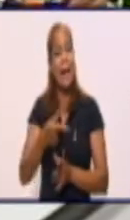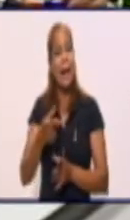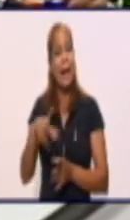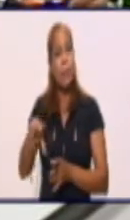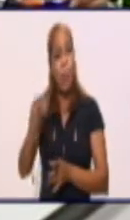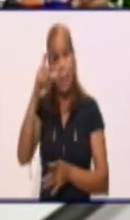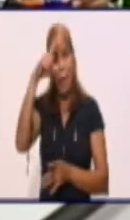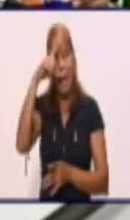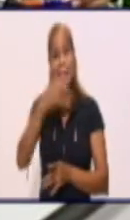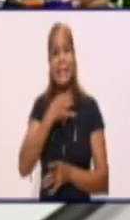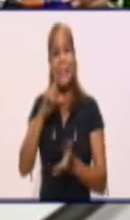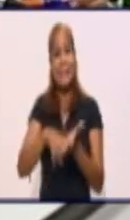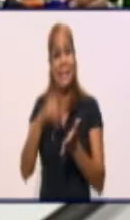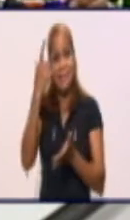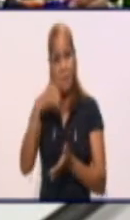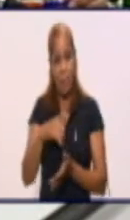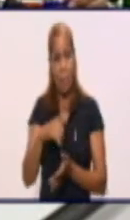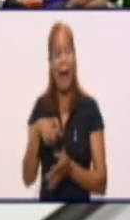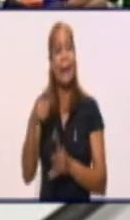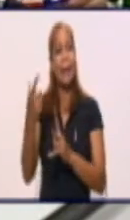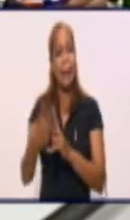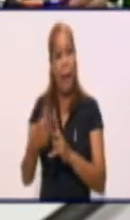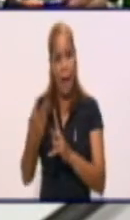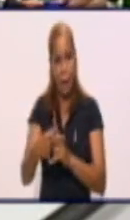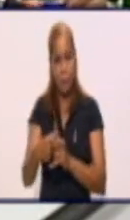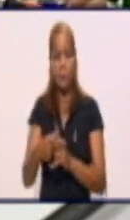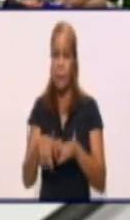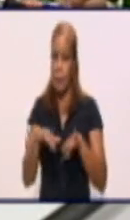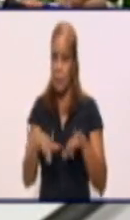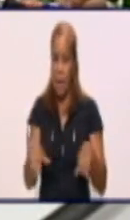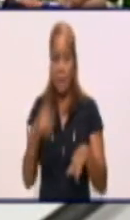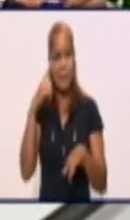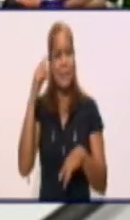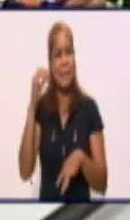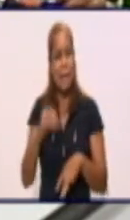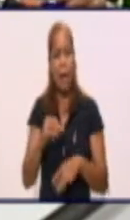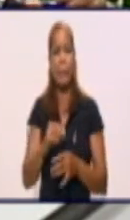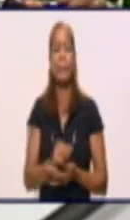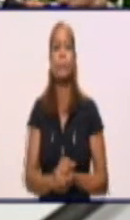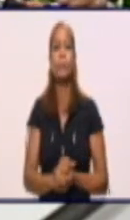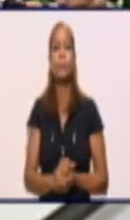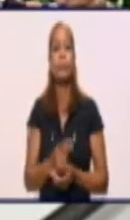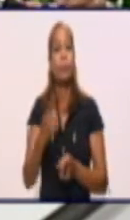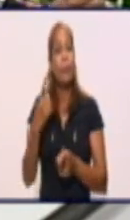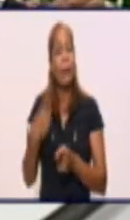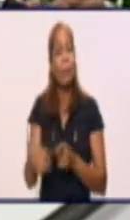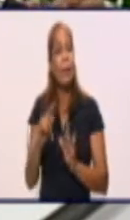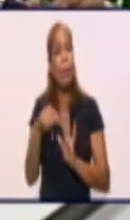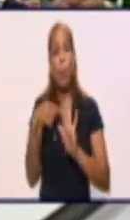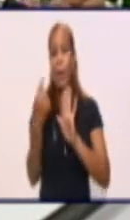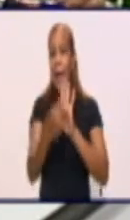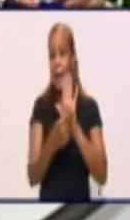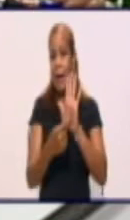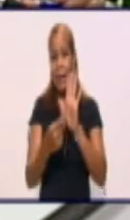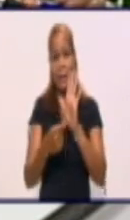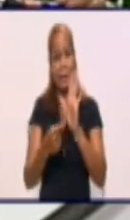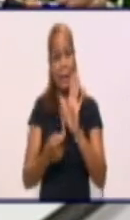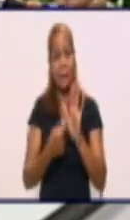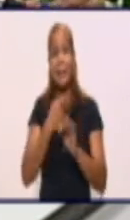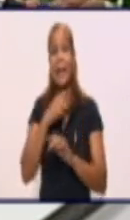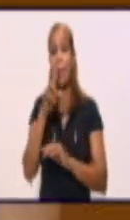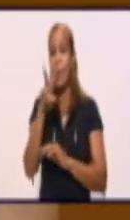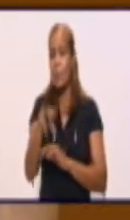aunque no se haya certificado como tal por un laboratorio. Pero por las características que hemos visto en la evolución de los